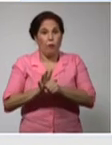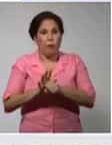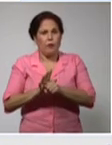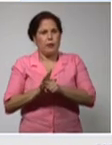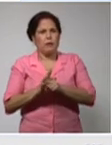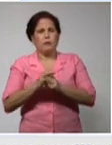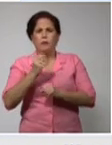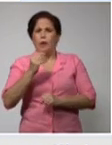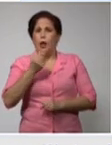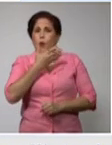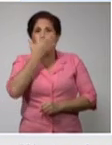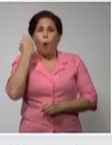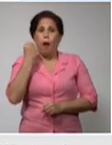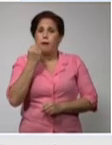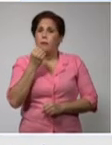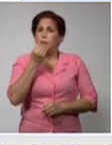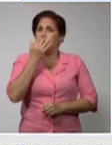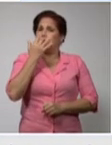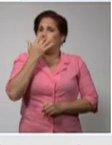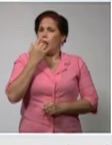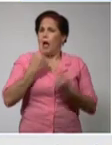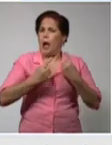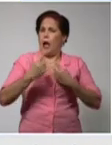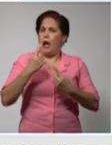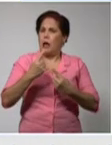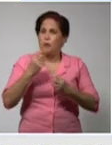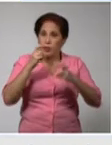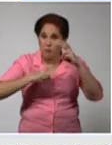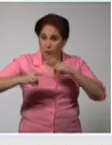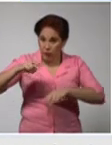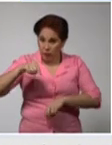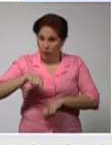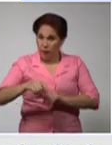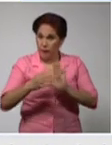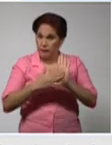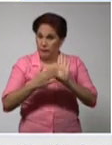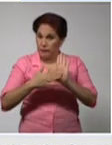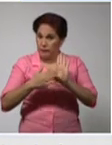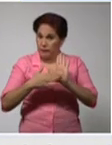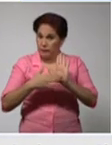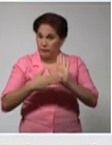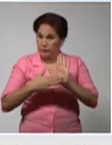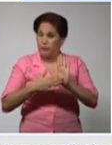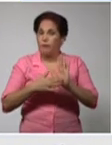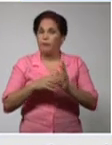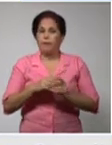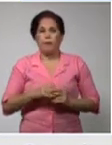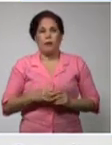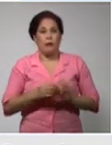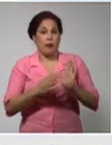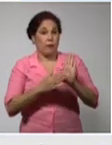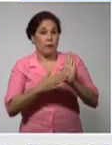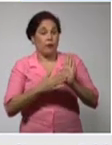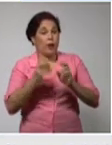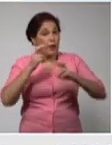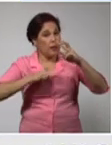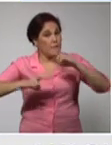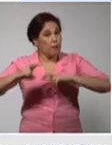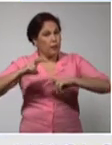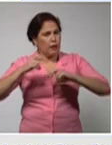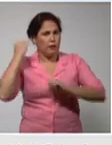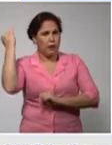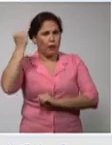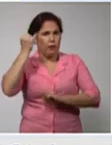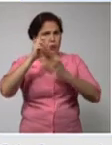dar arrojar algunos resultados investigaciones por supuesto en este caso se ha demostrado por una investigación internacional